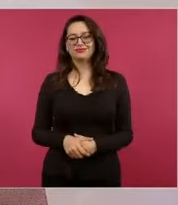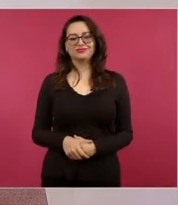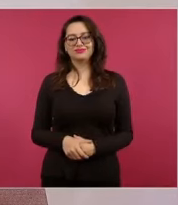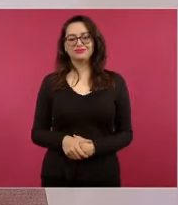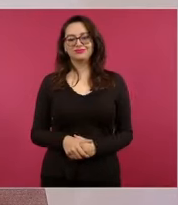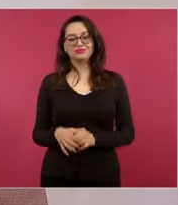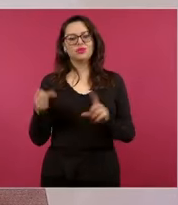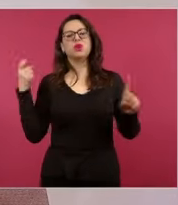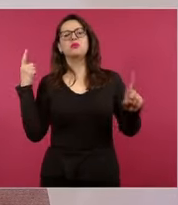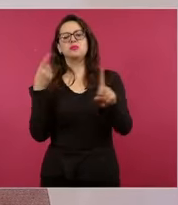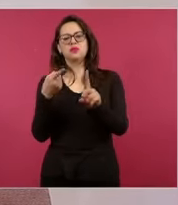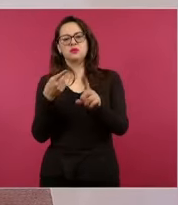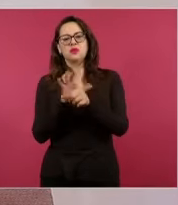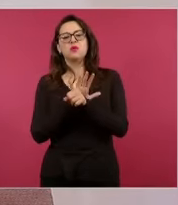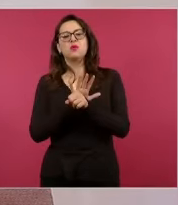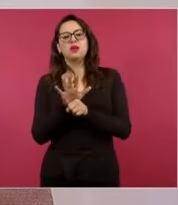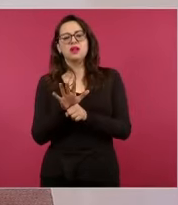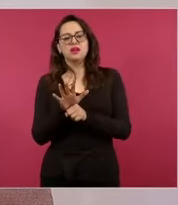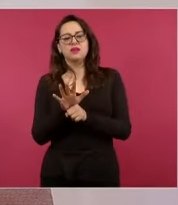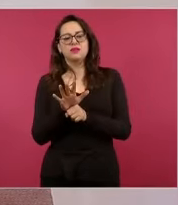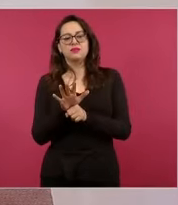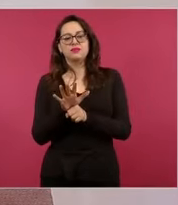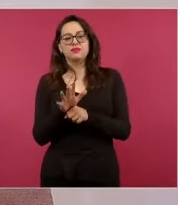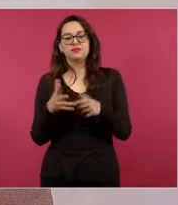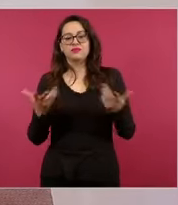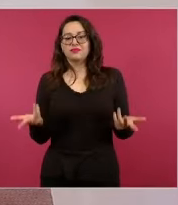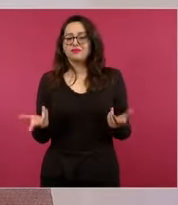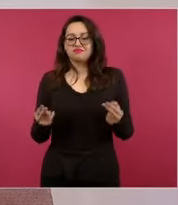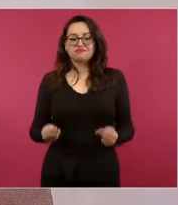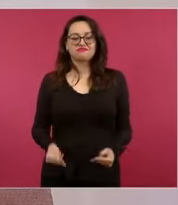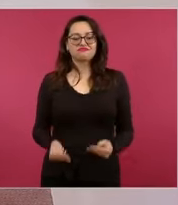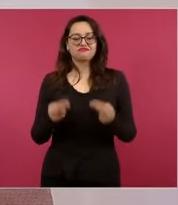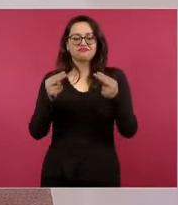es el lucro.